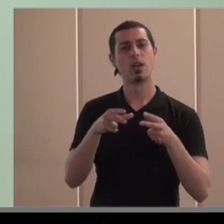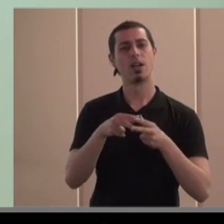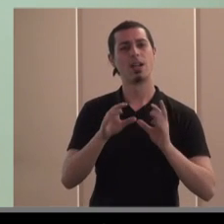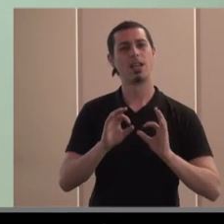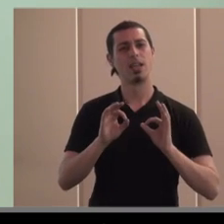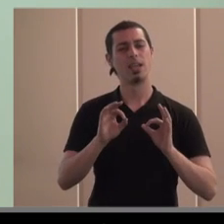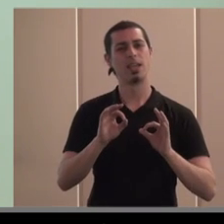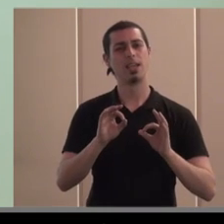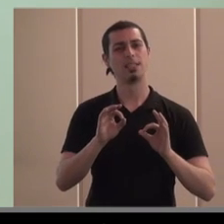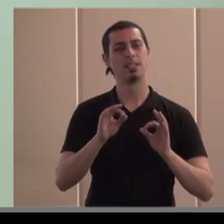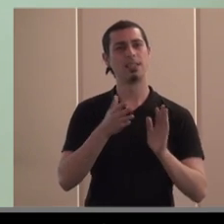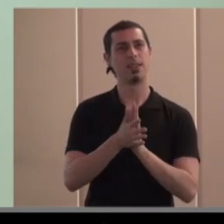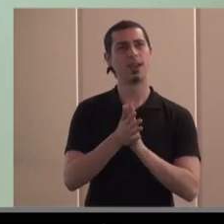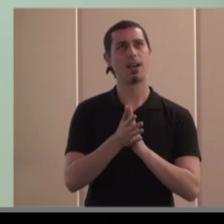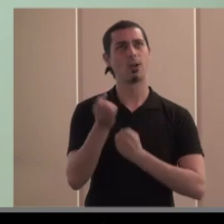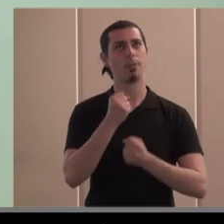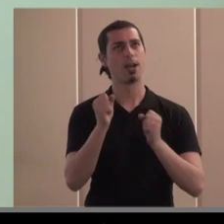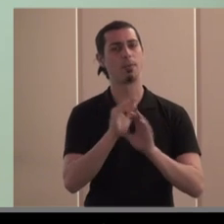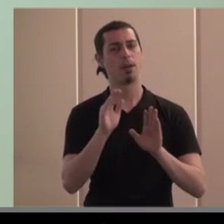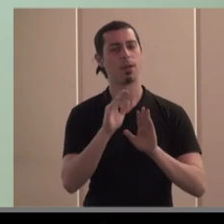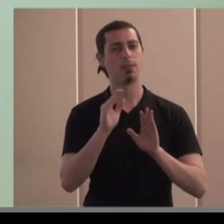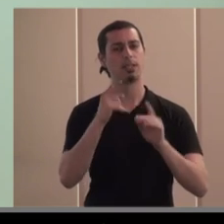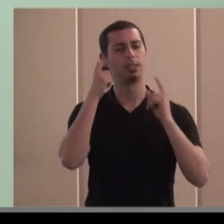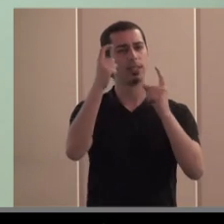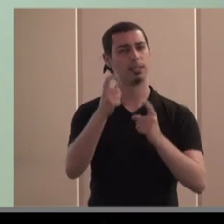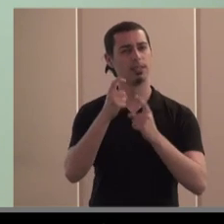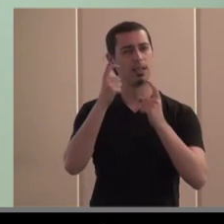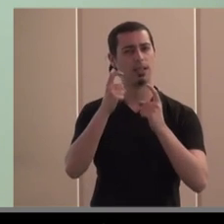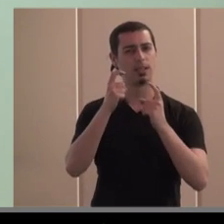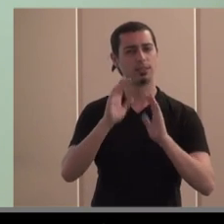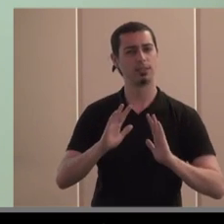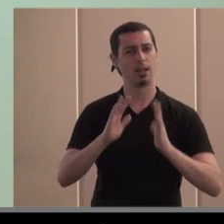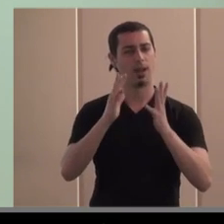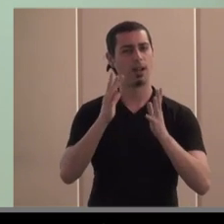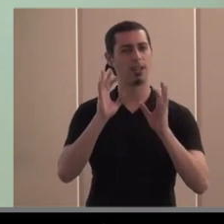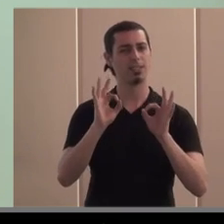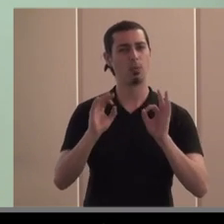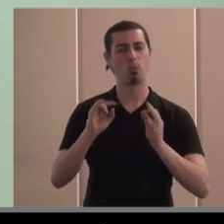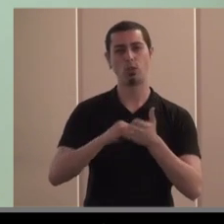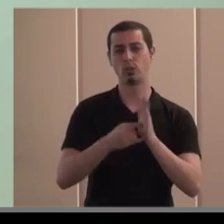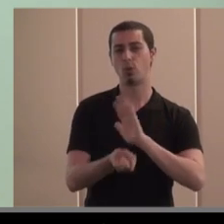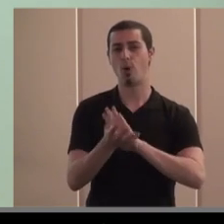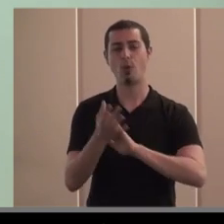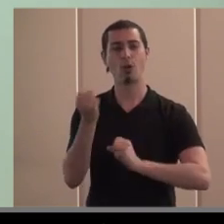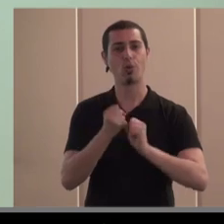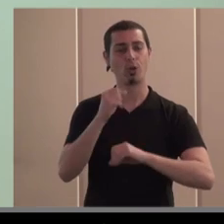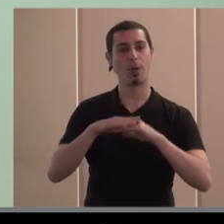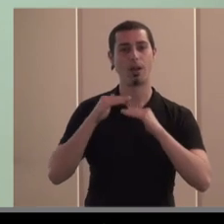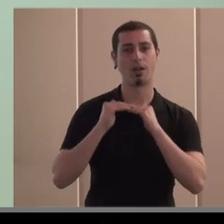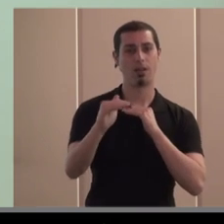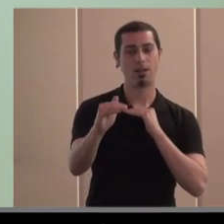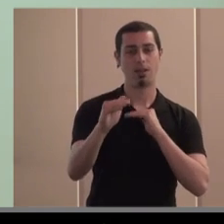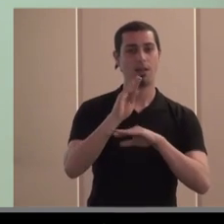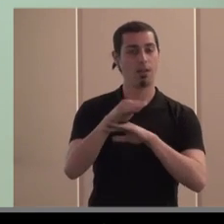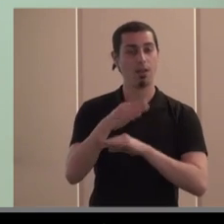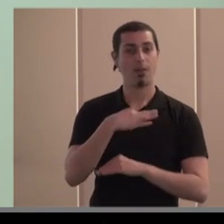está en sí misma intentando salvar y trabajar con proyectos económicos que sean sostenibles sino